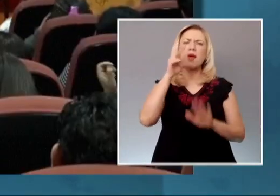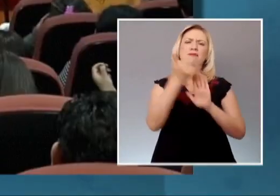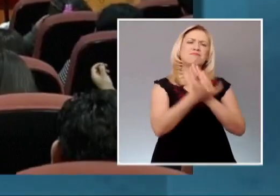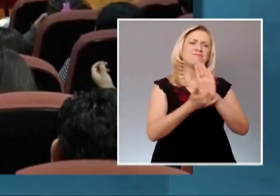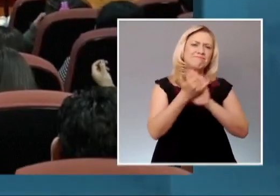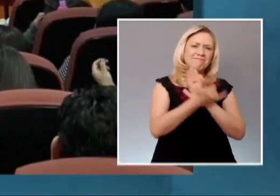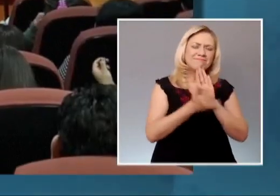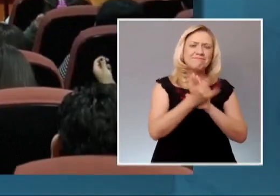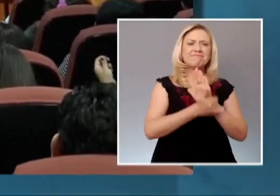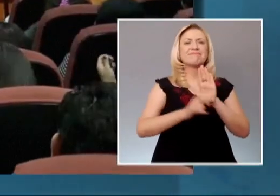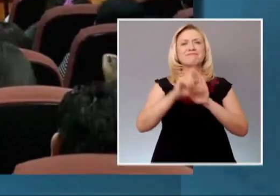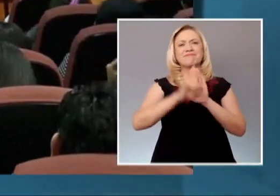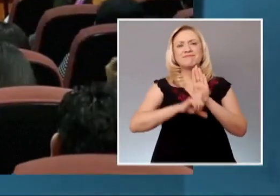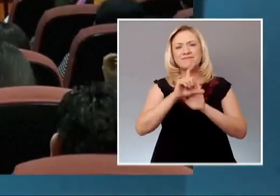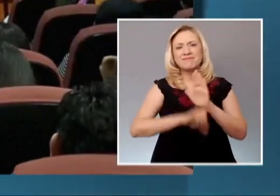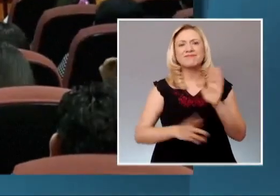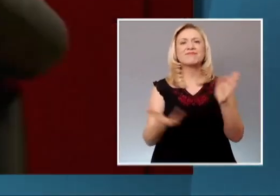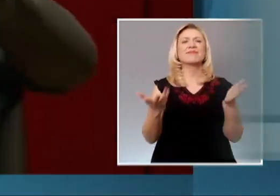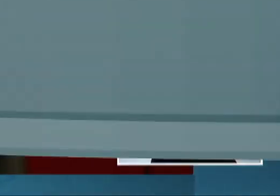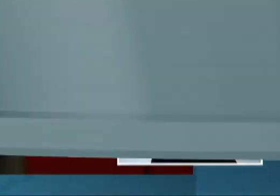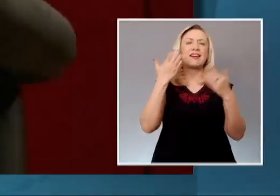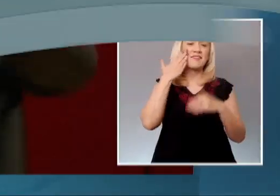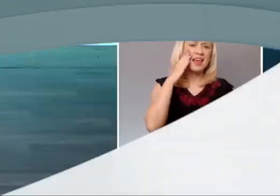cuenta el Poder Judicial de la Federación.